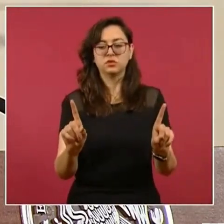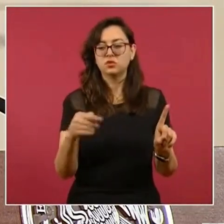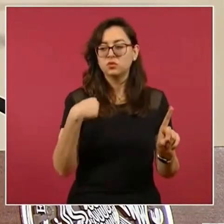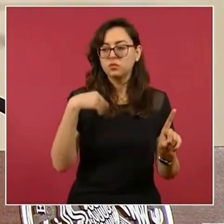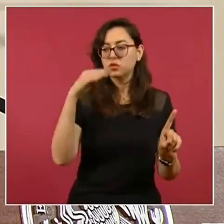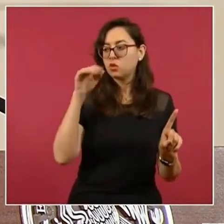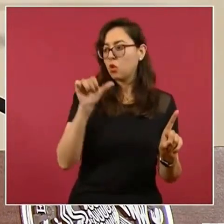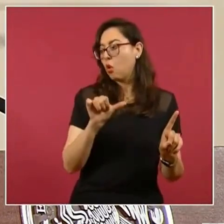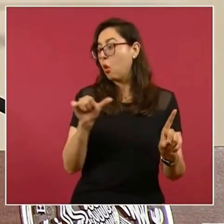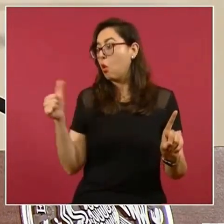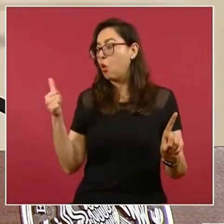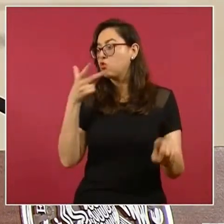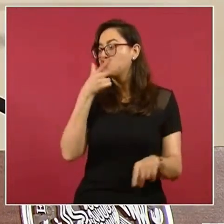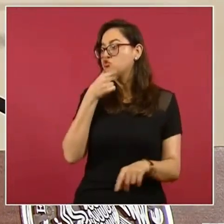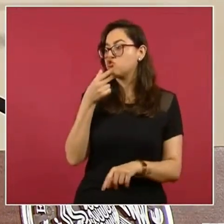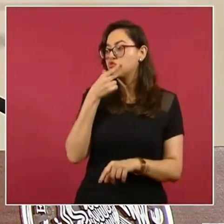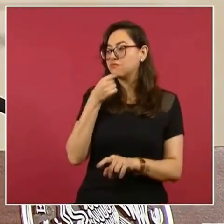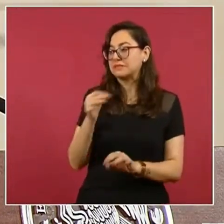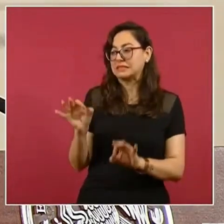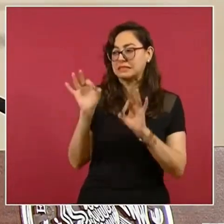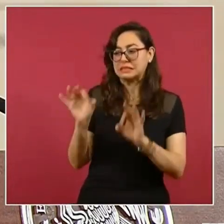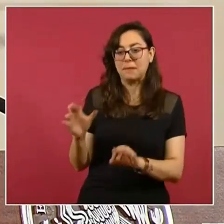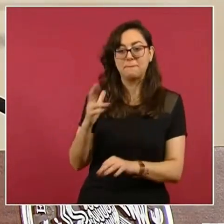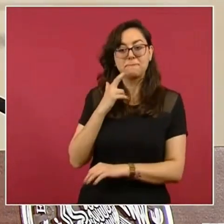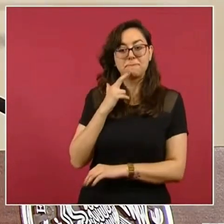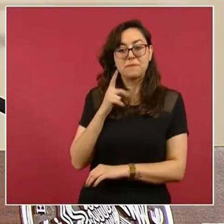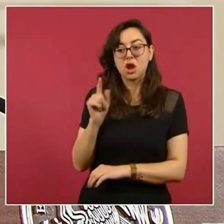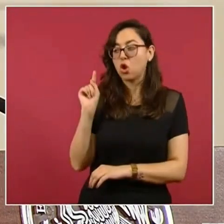integridad, con más principios,